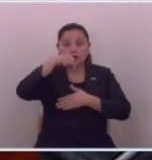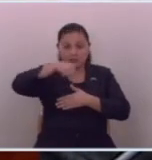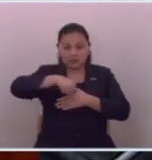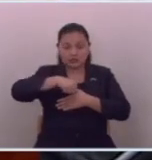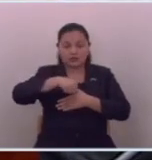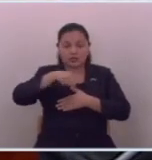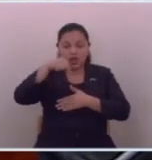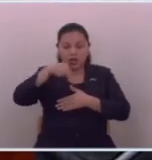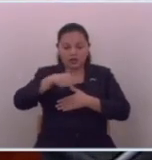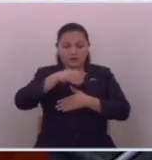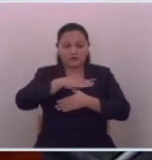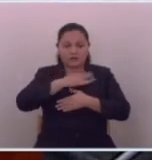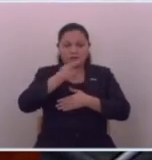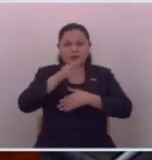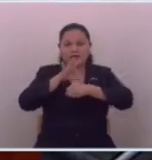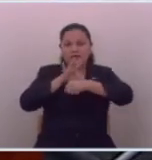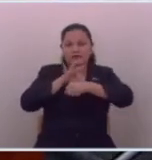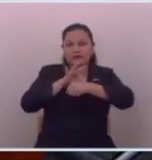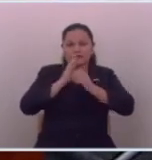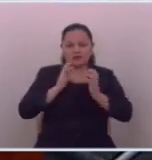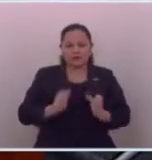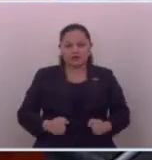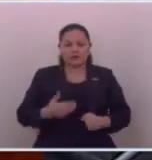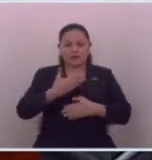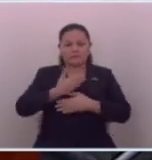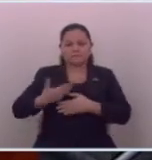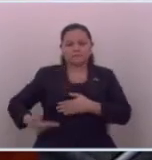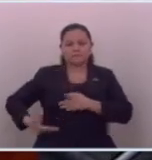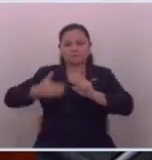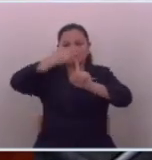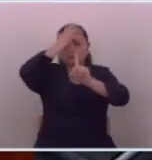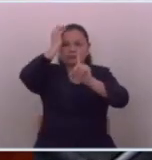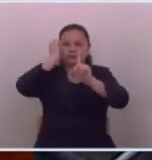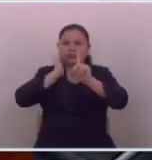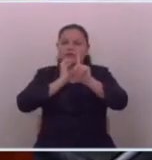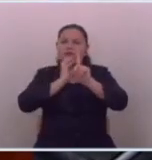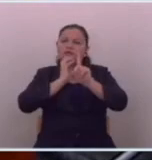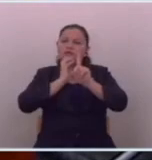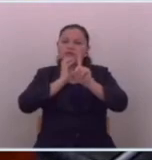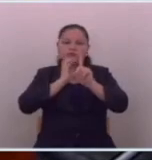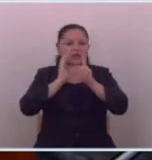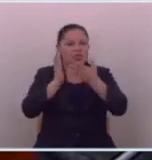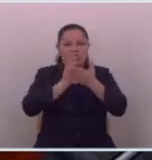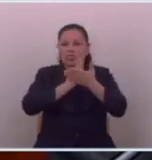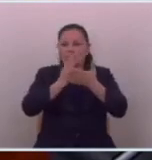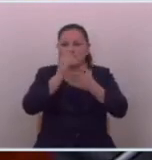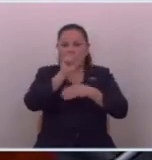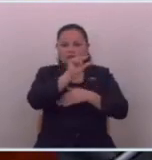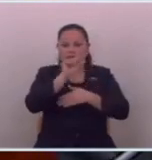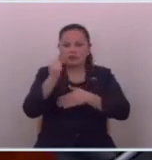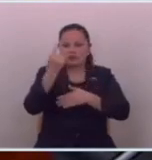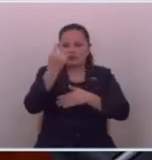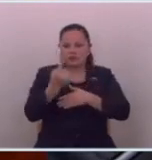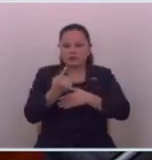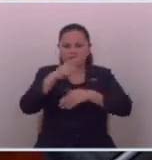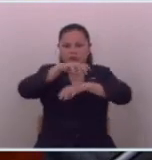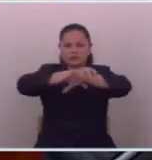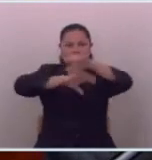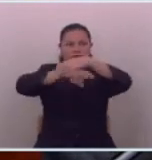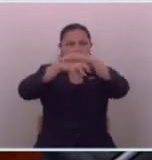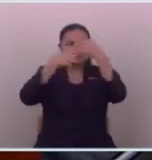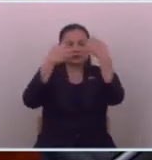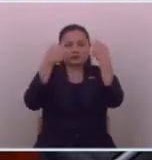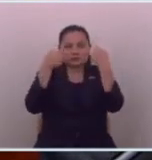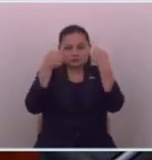que haya vivido la misma experiencia en el gobierno del presidente Bukele no he encontrado ningún nombre de alguien que haya sido encarcelado